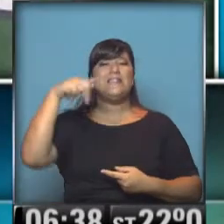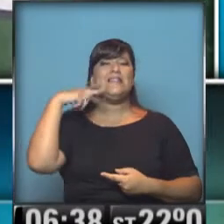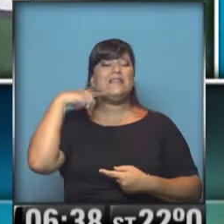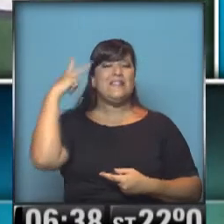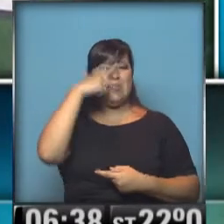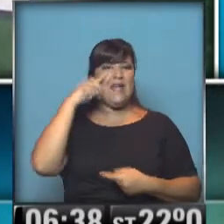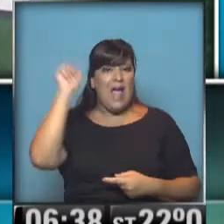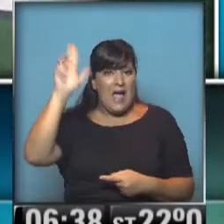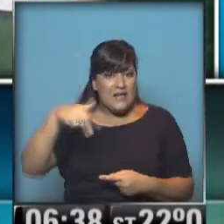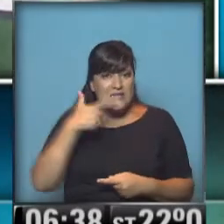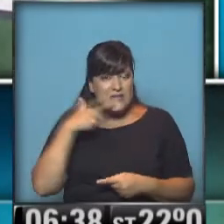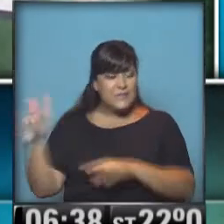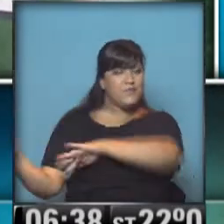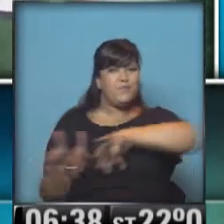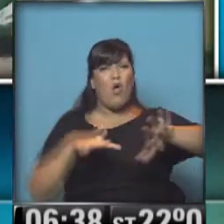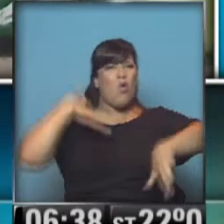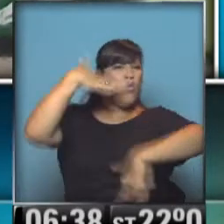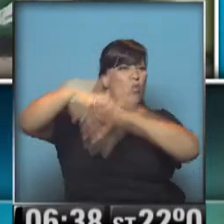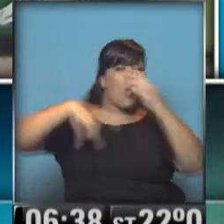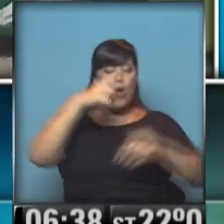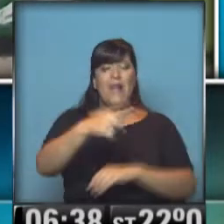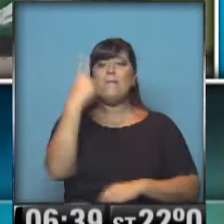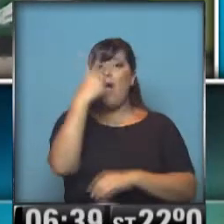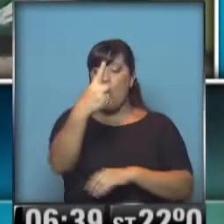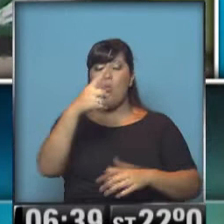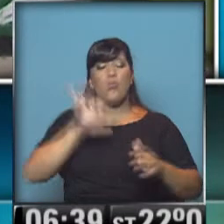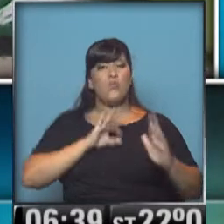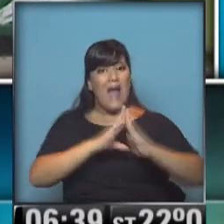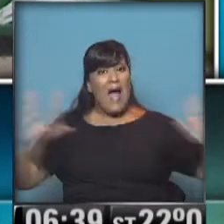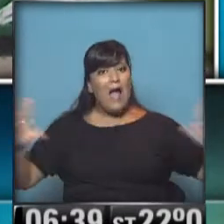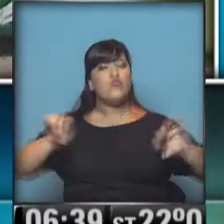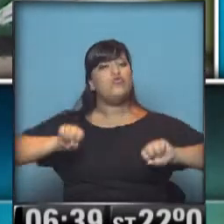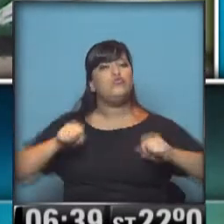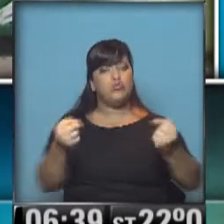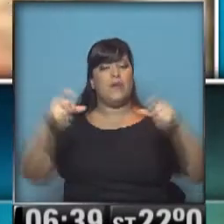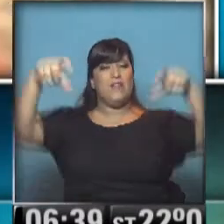local, tras los incidentes, fue suspendida por un año la cancha de la Ferrer.